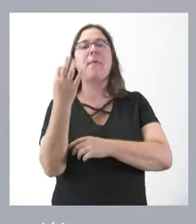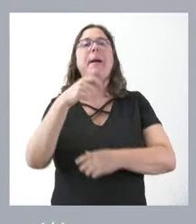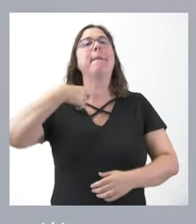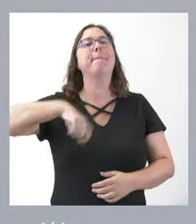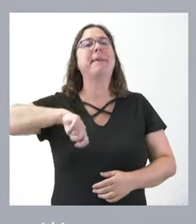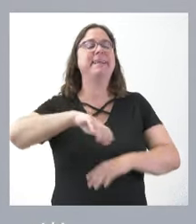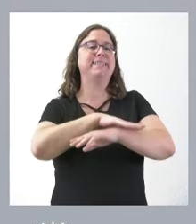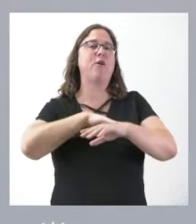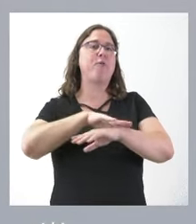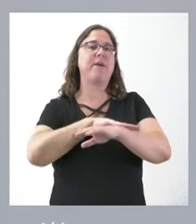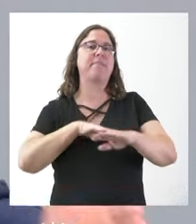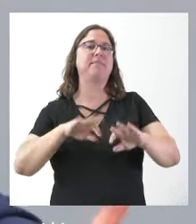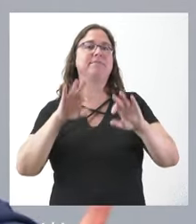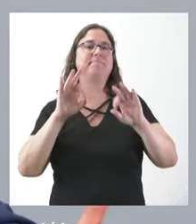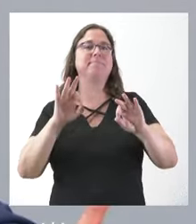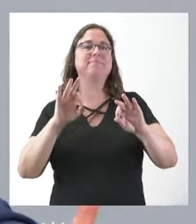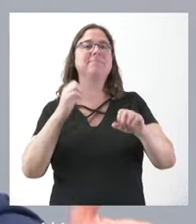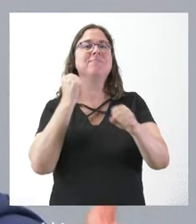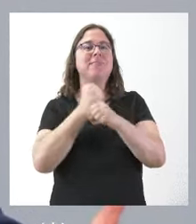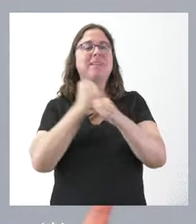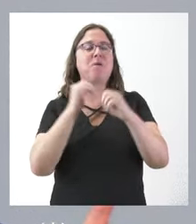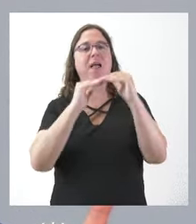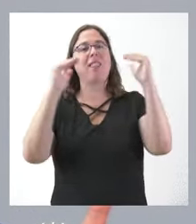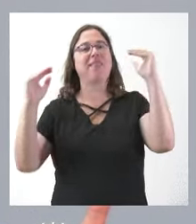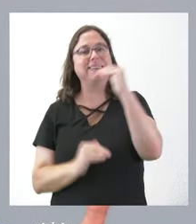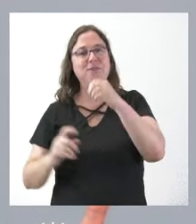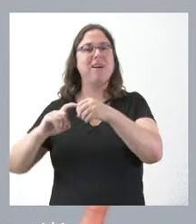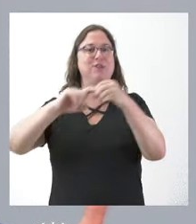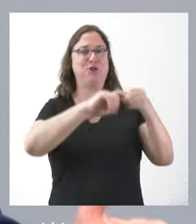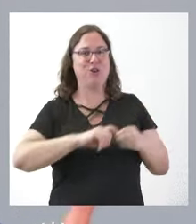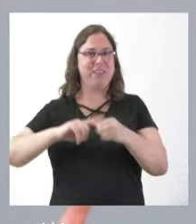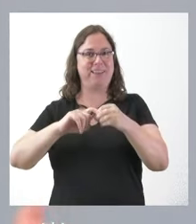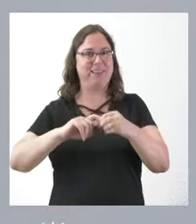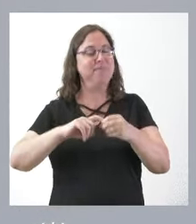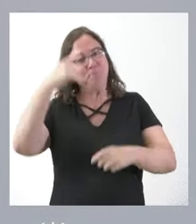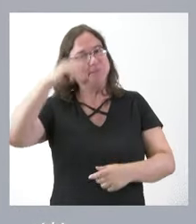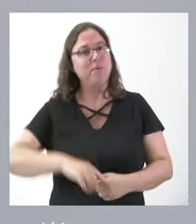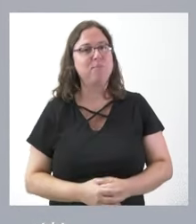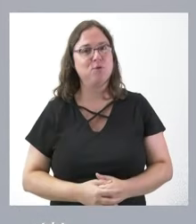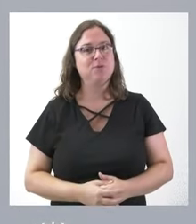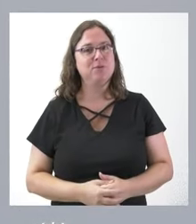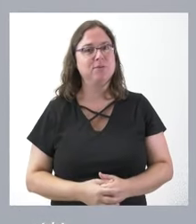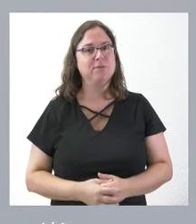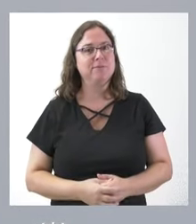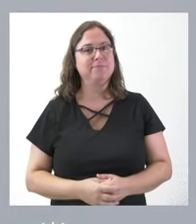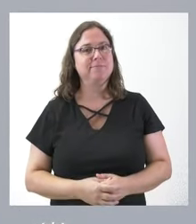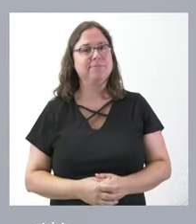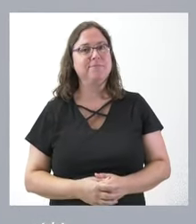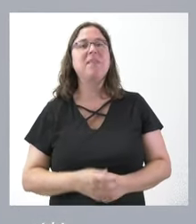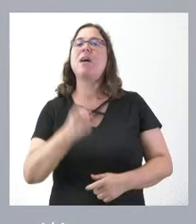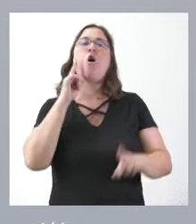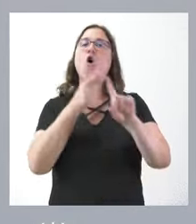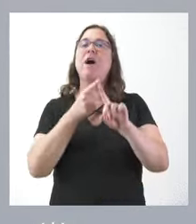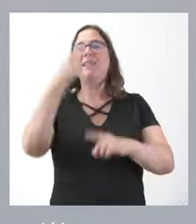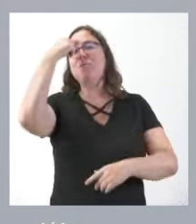del Gobierno que trabaja por la desigualdad y por la insolidaridad. Eso ya lo sabemos. Lo que se trata ahora es de